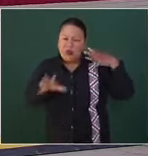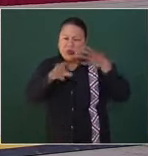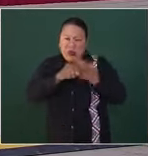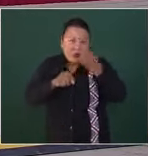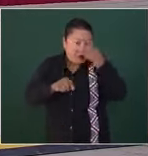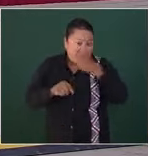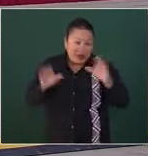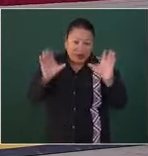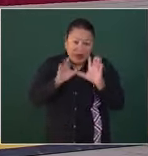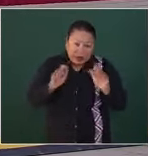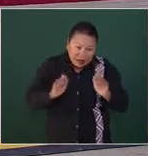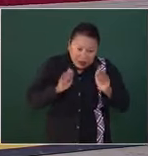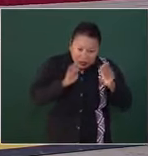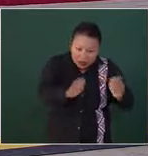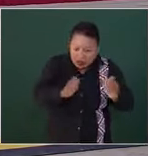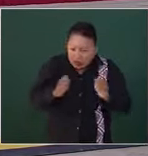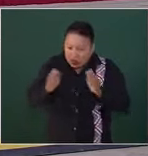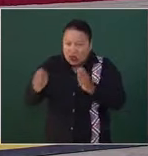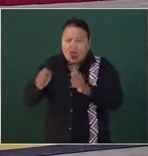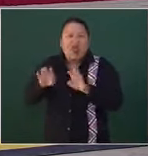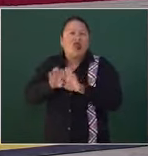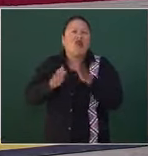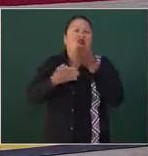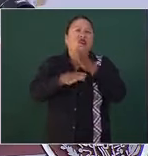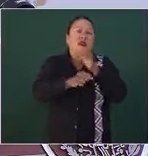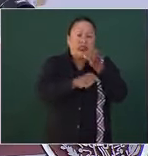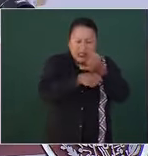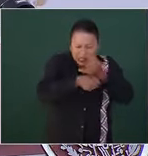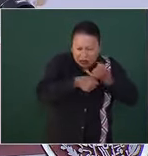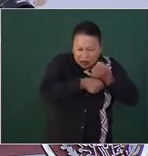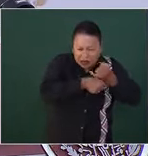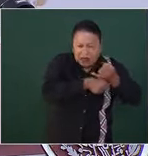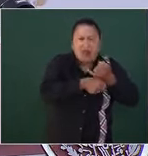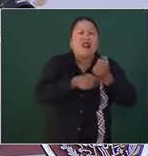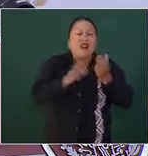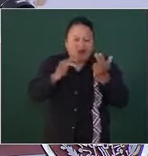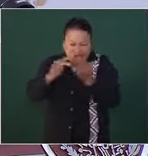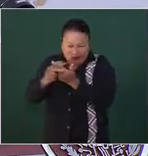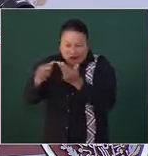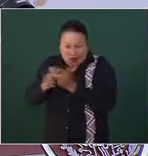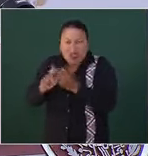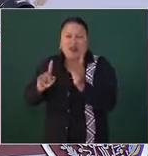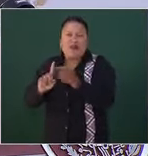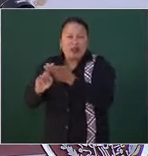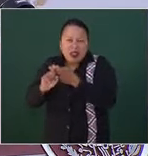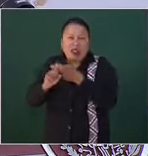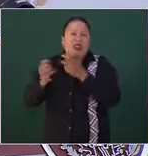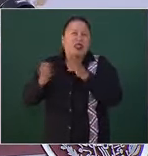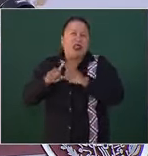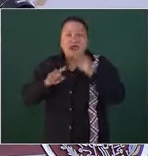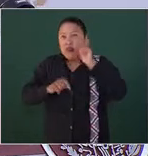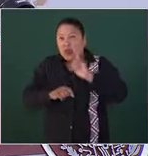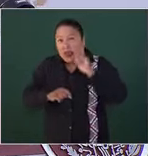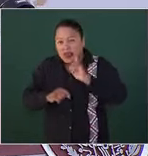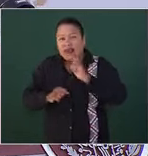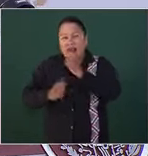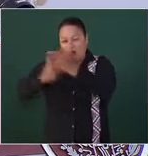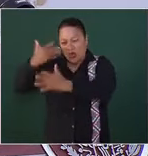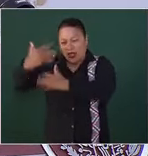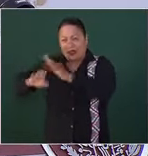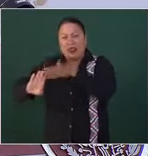certificación de la investigación de homicidios, feminicidios y violencia de género.